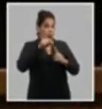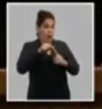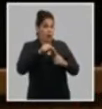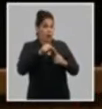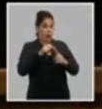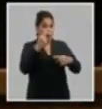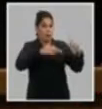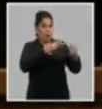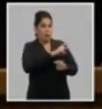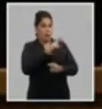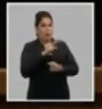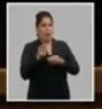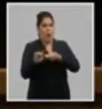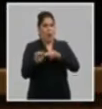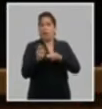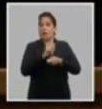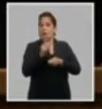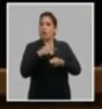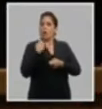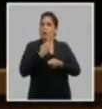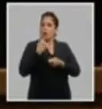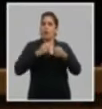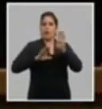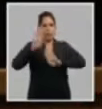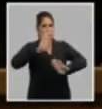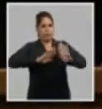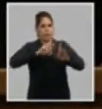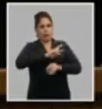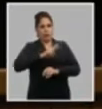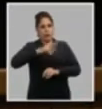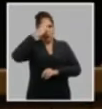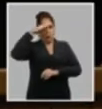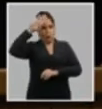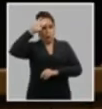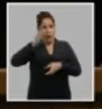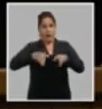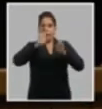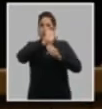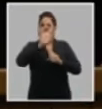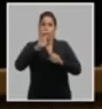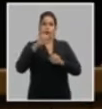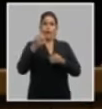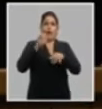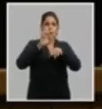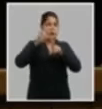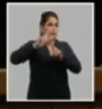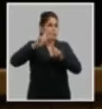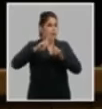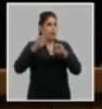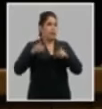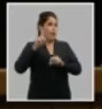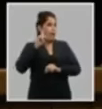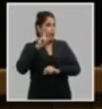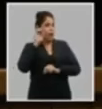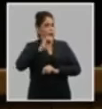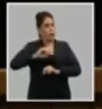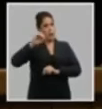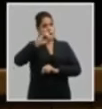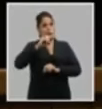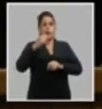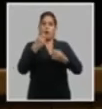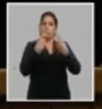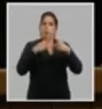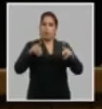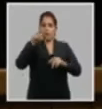con una actuación más efectiva de nuestras instituciones medios de comunicación organizaciones y